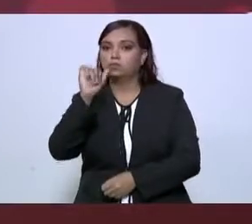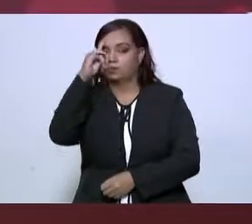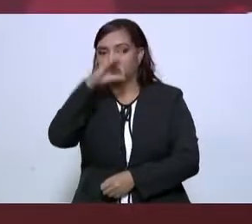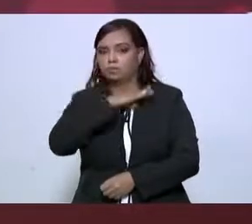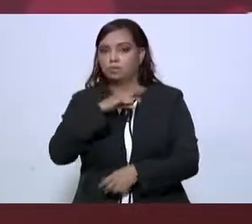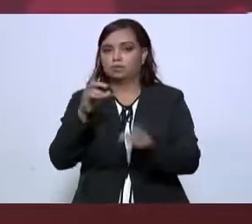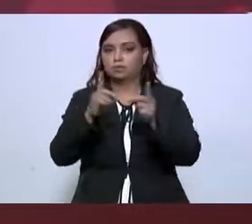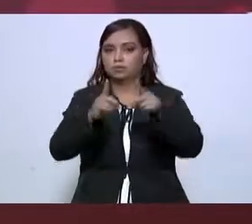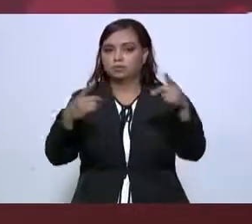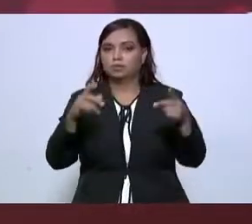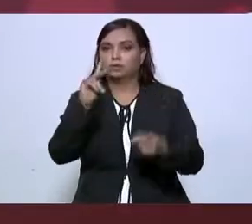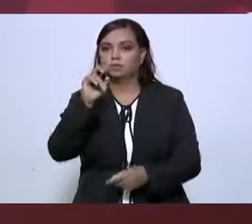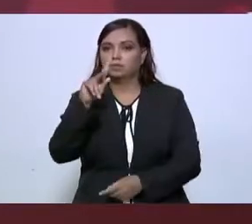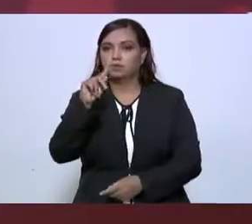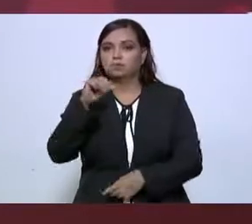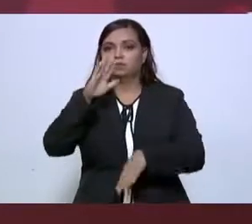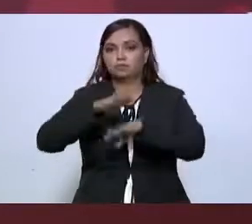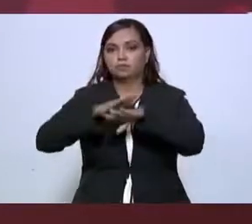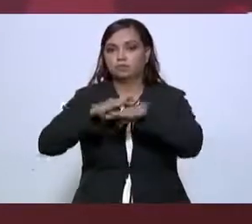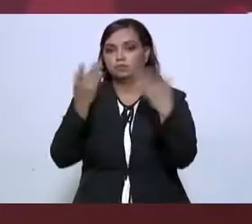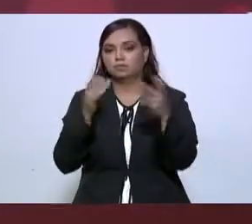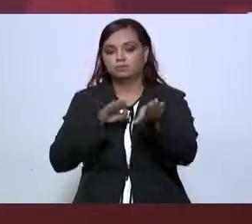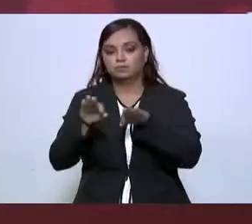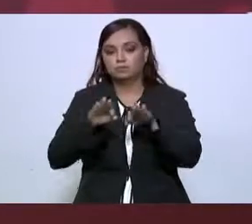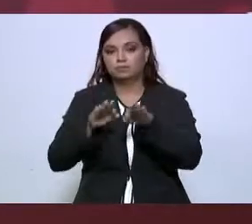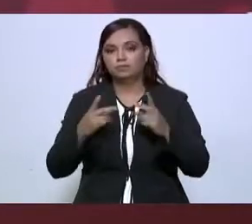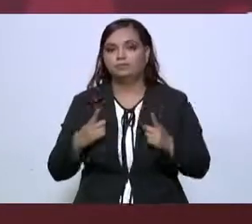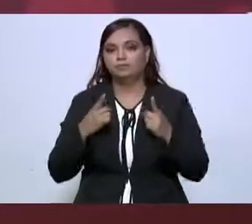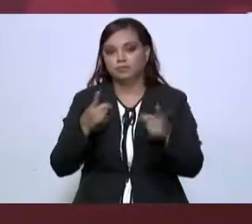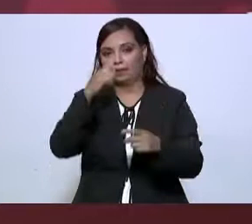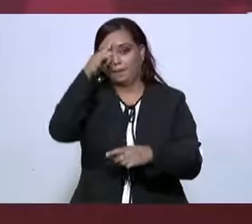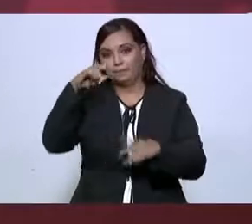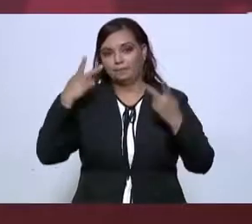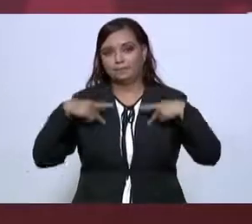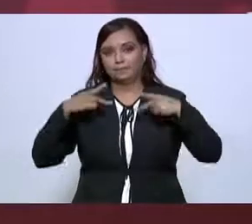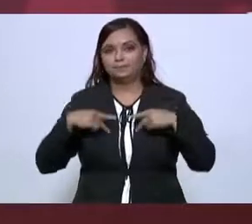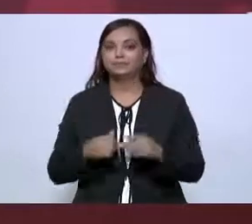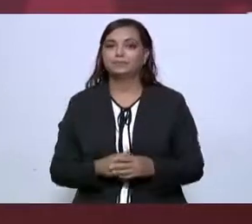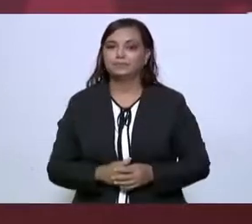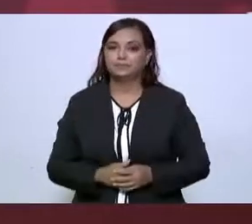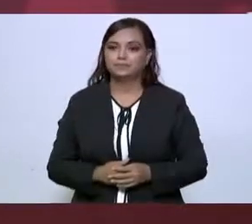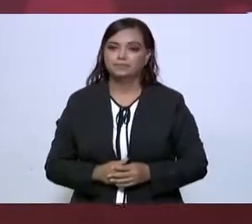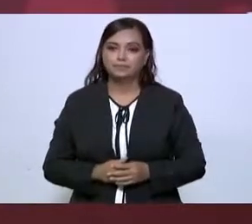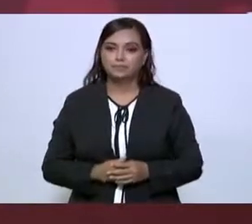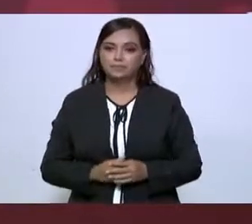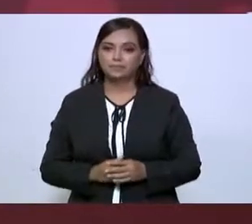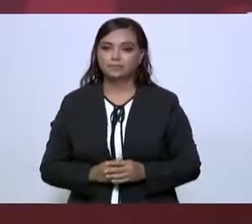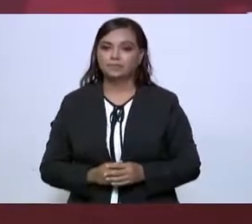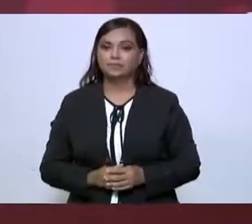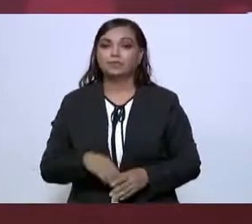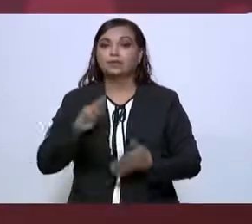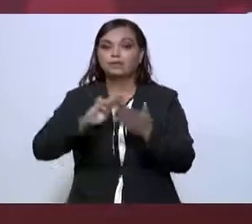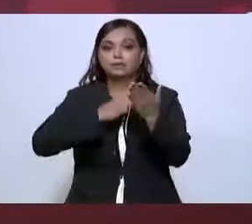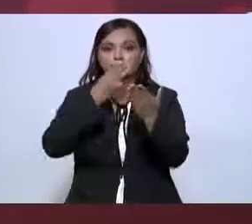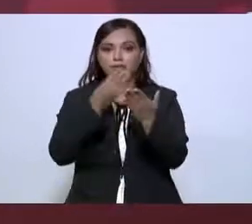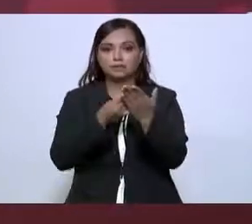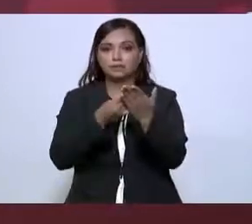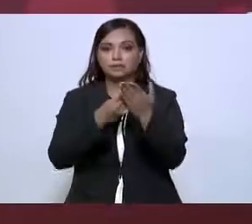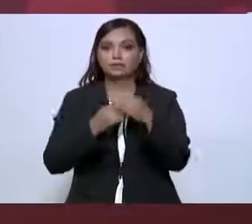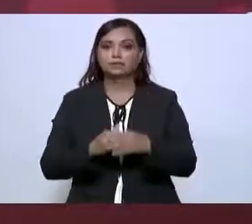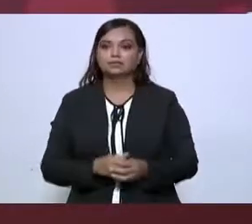desarrollar el puerto y, desde luego, pues empleos para el personal. La que sigue, por favor. Y Matamoros.